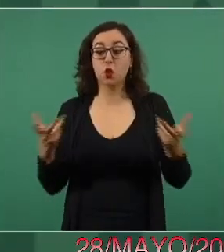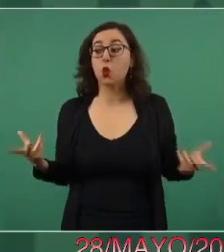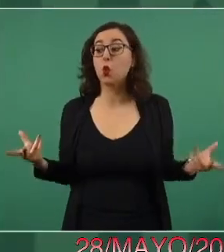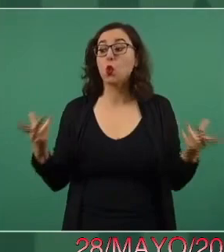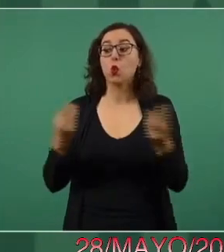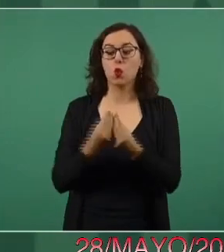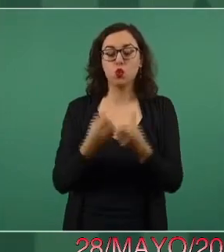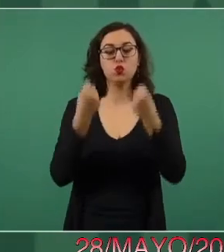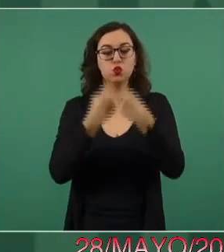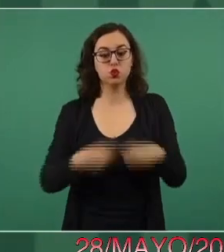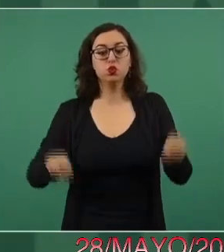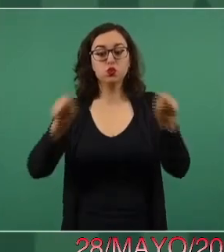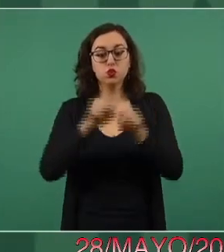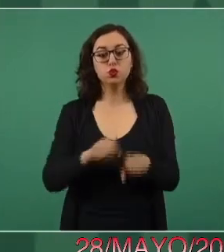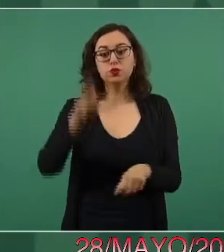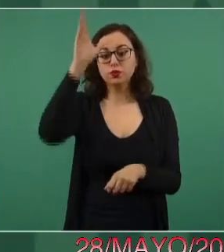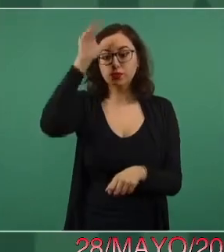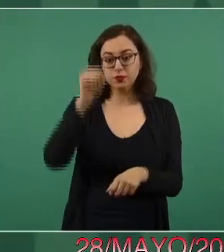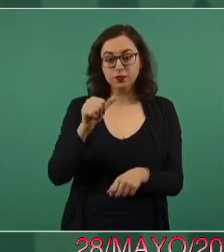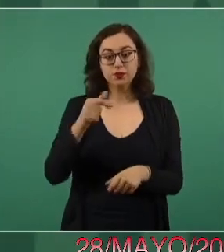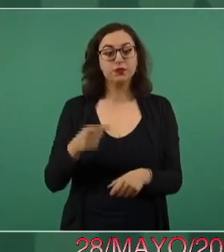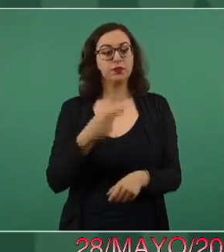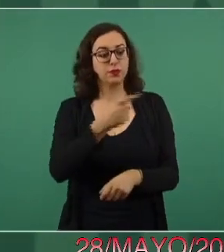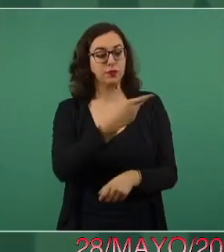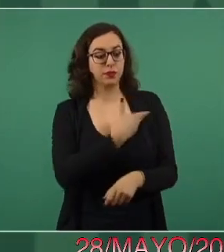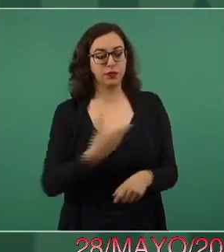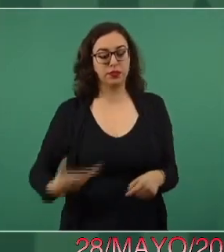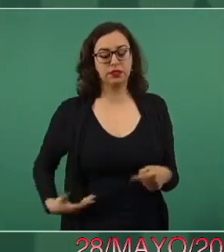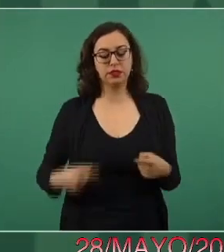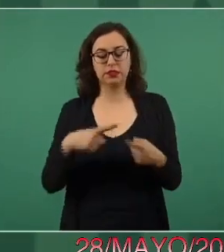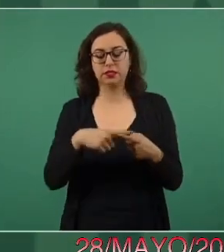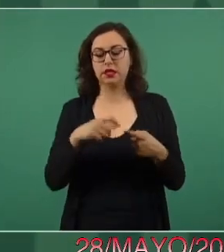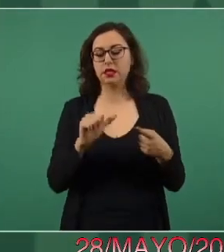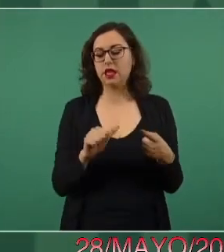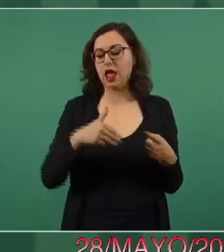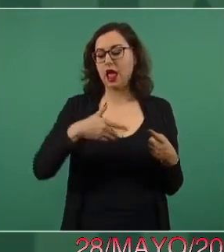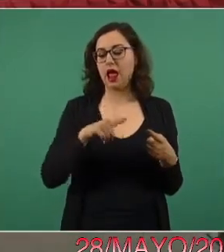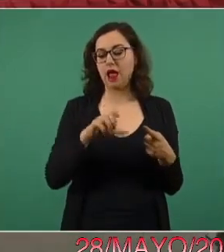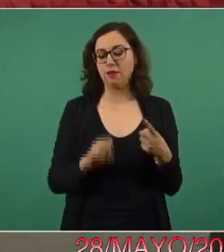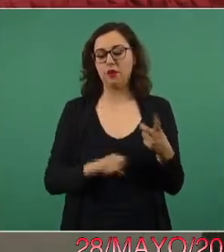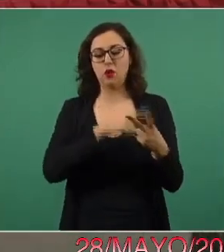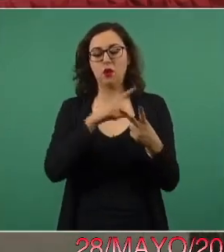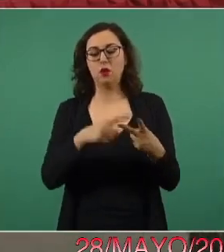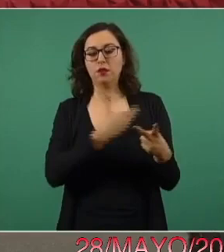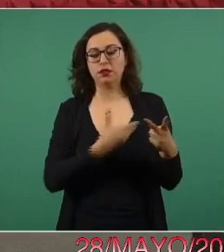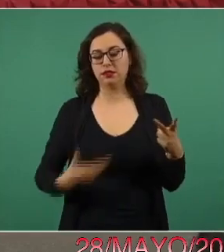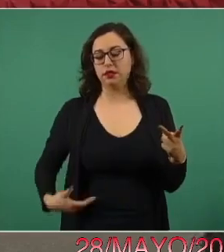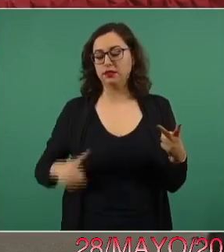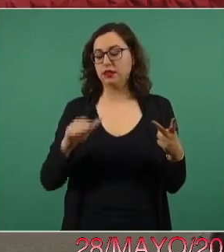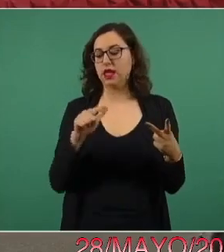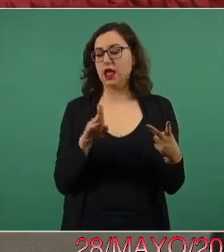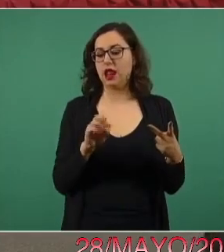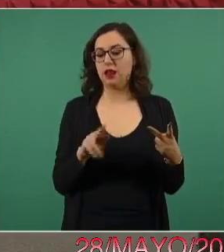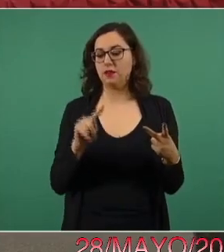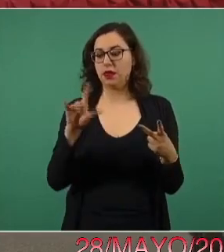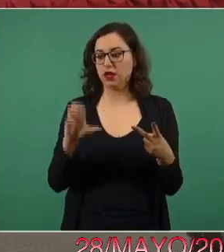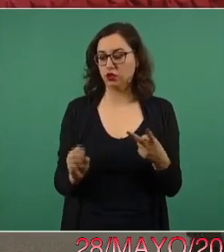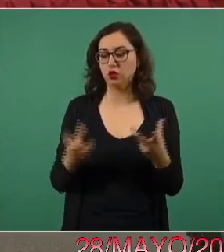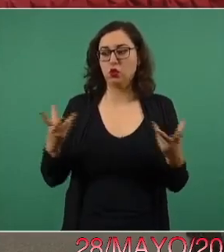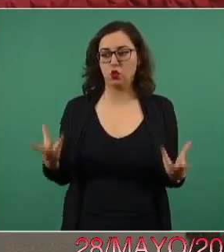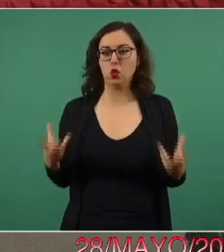participó y dirigió el presidente López Obrador con el presidente Alberto Fernández, tendremos en el mes de junio